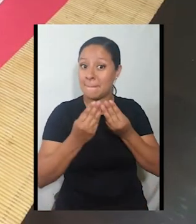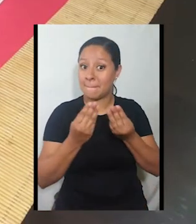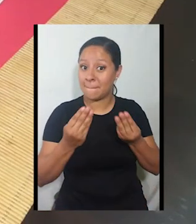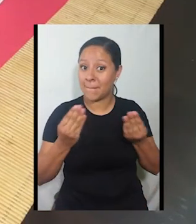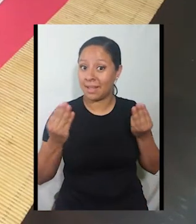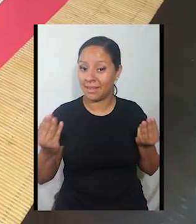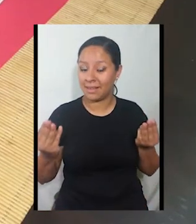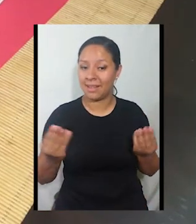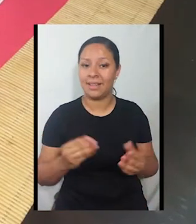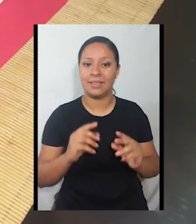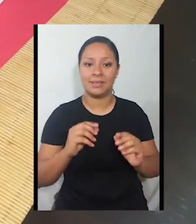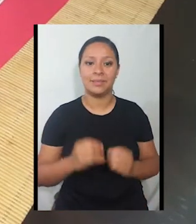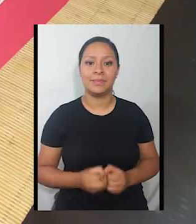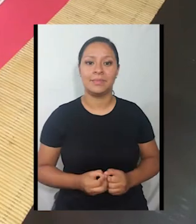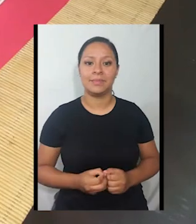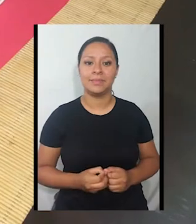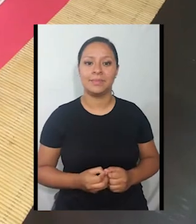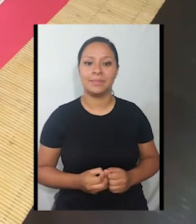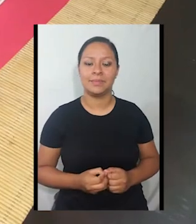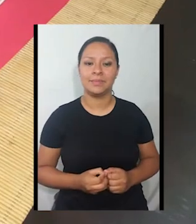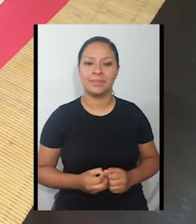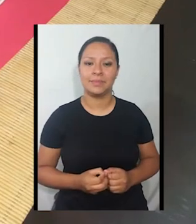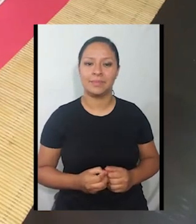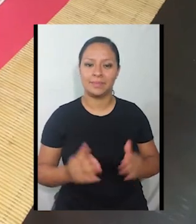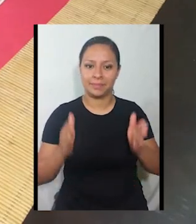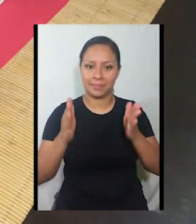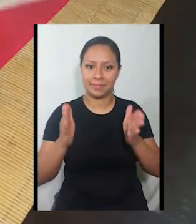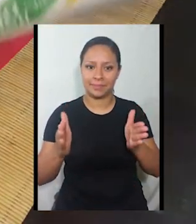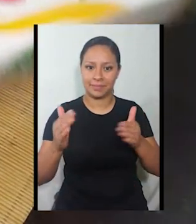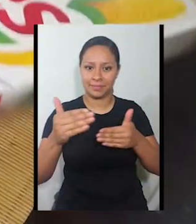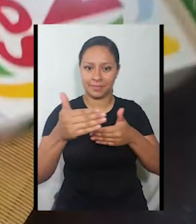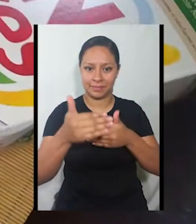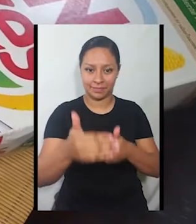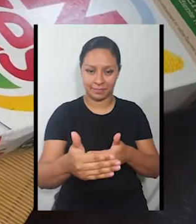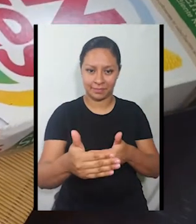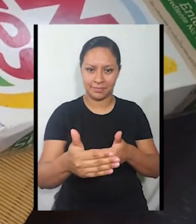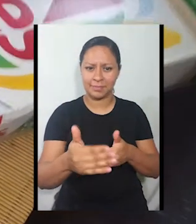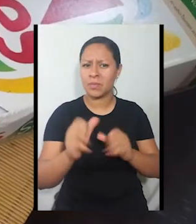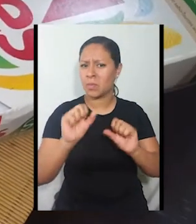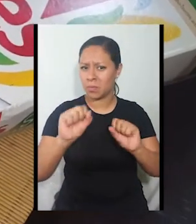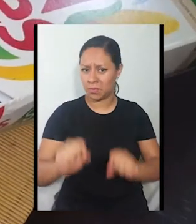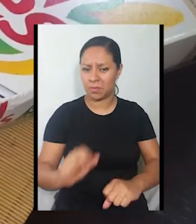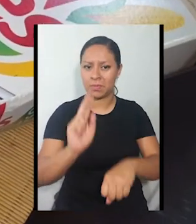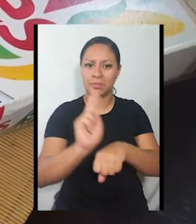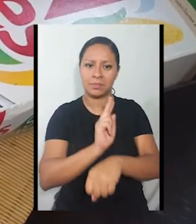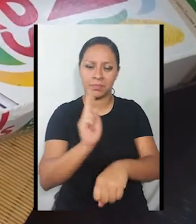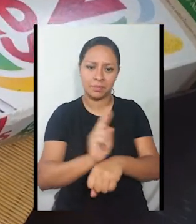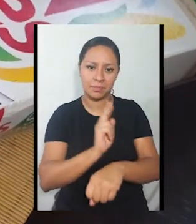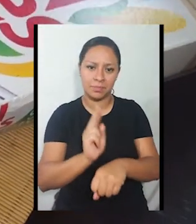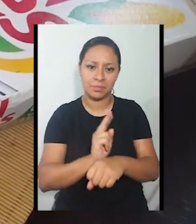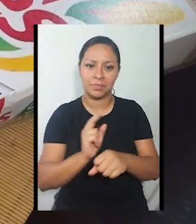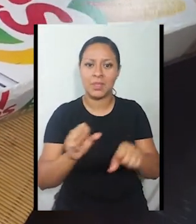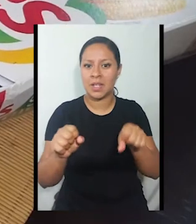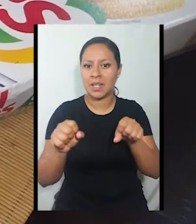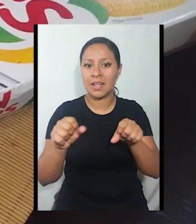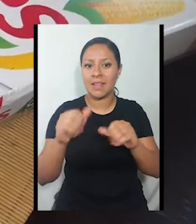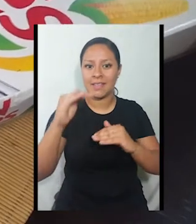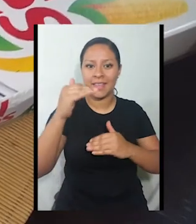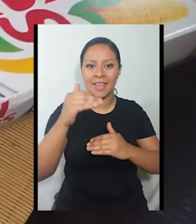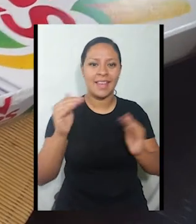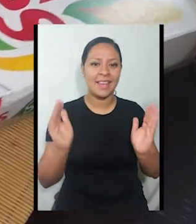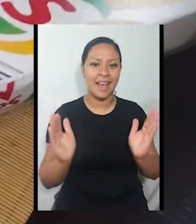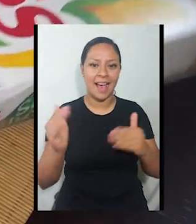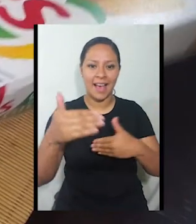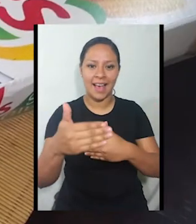materiales son, número uno, una caja. La caja puede ser de cereal o puede ser de